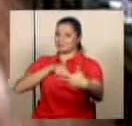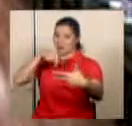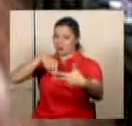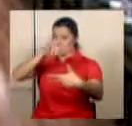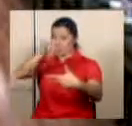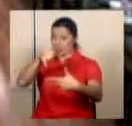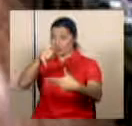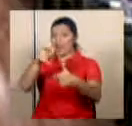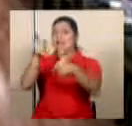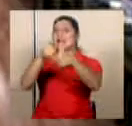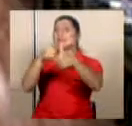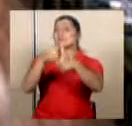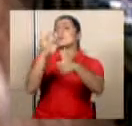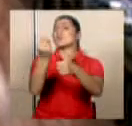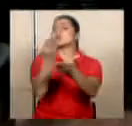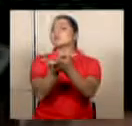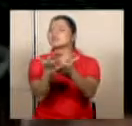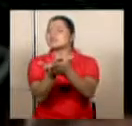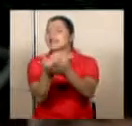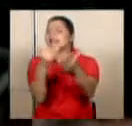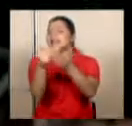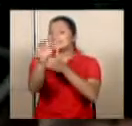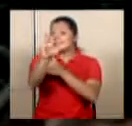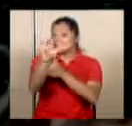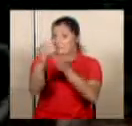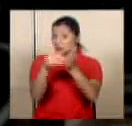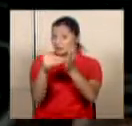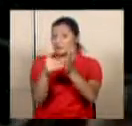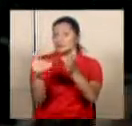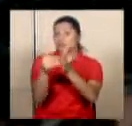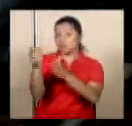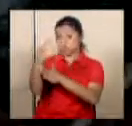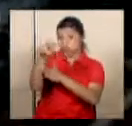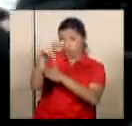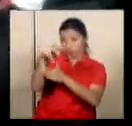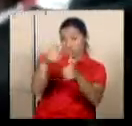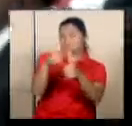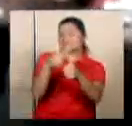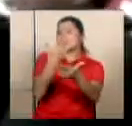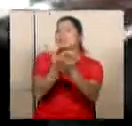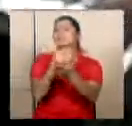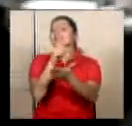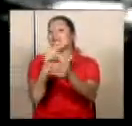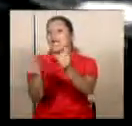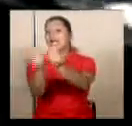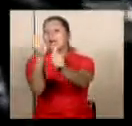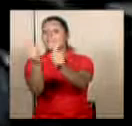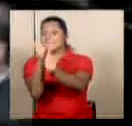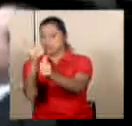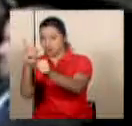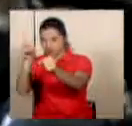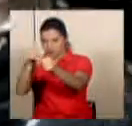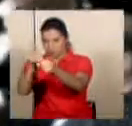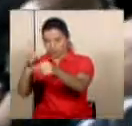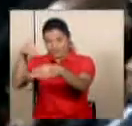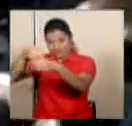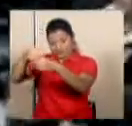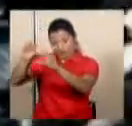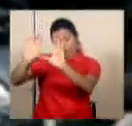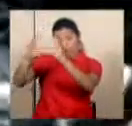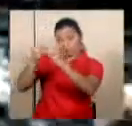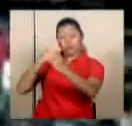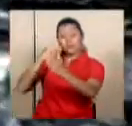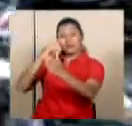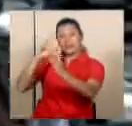jueves. El primero proponía recortes por casi trescientos mil millones de colones y fue presentado por la mayoría de legisladores que integran la Comisión de